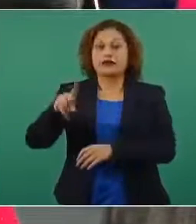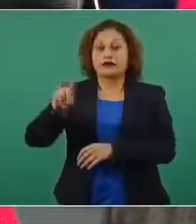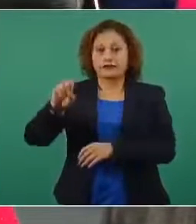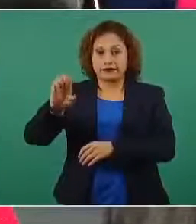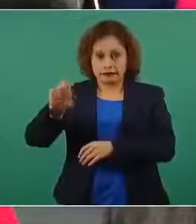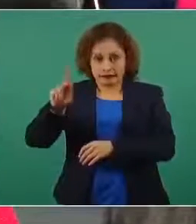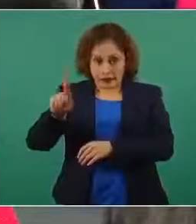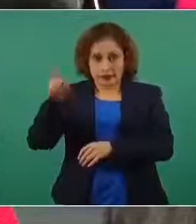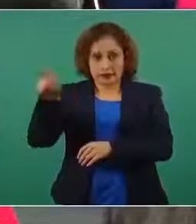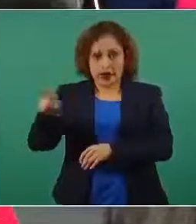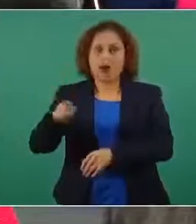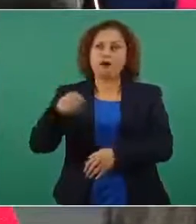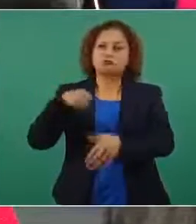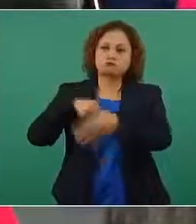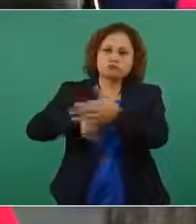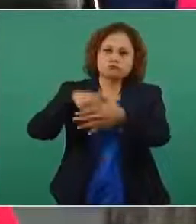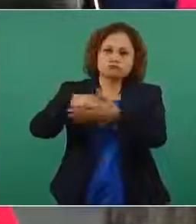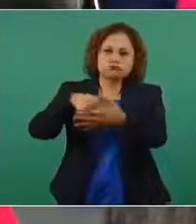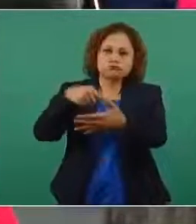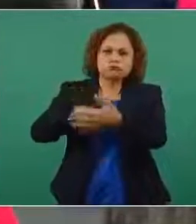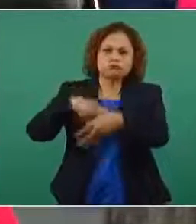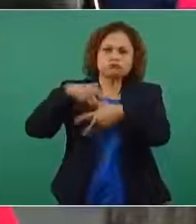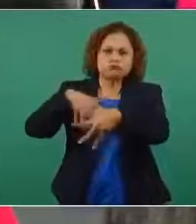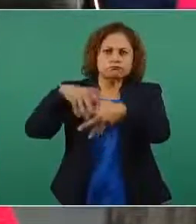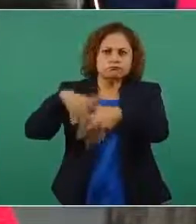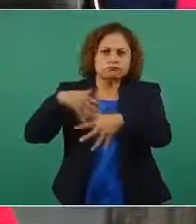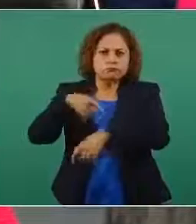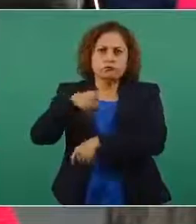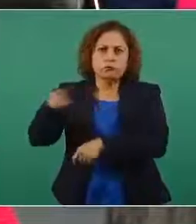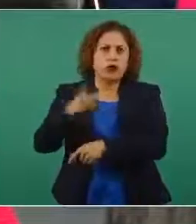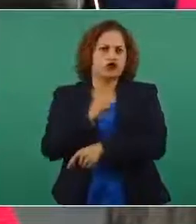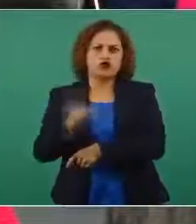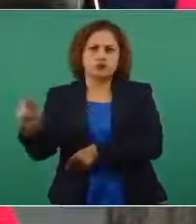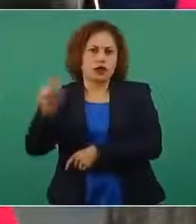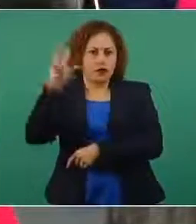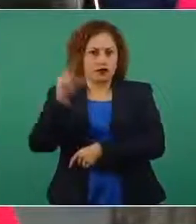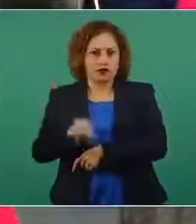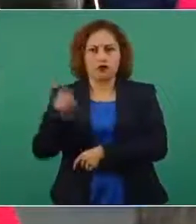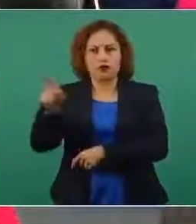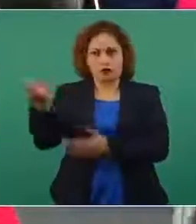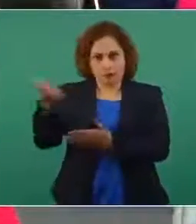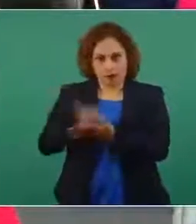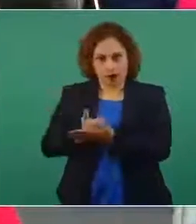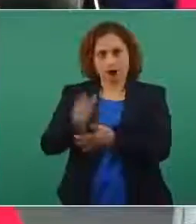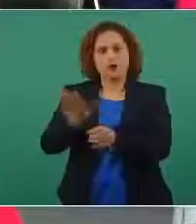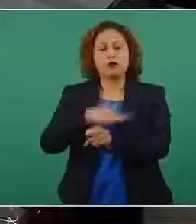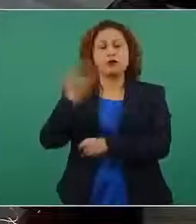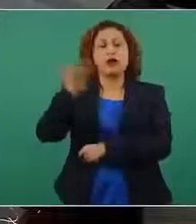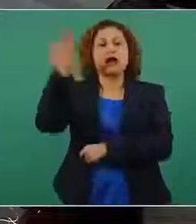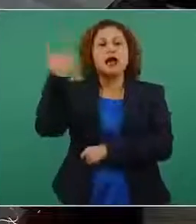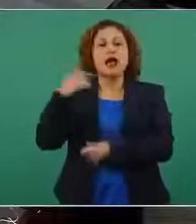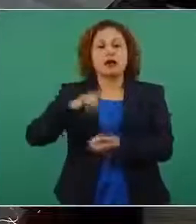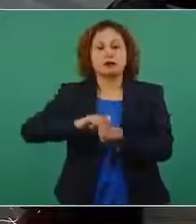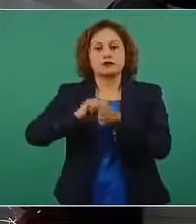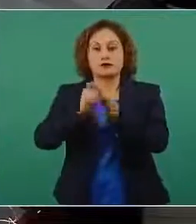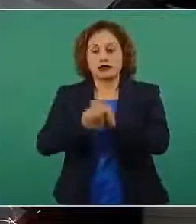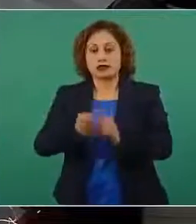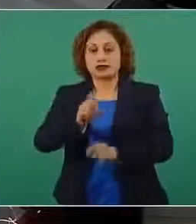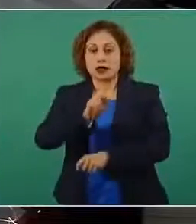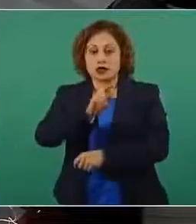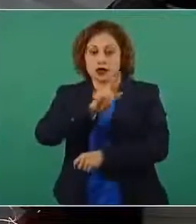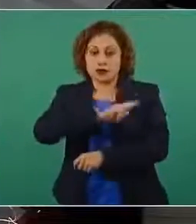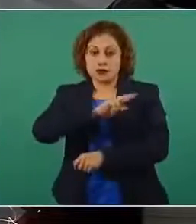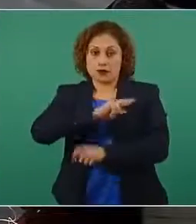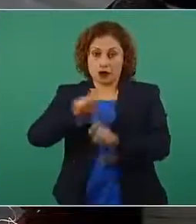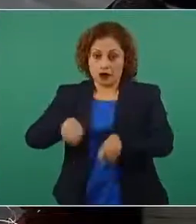y no se quieren ir hasta que les empiecen a pagar las pensiones o sea cuando se privatizó el ferrocarril ellos pues quedaron